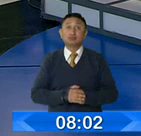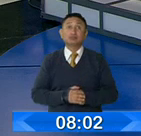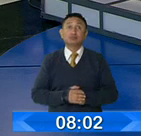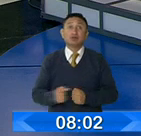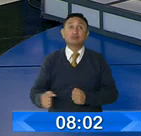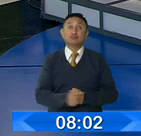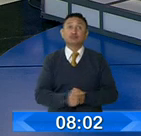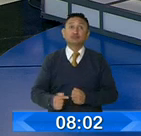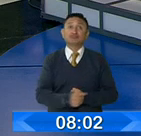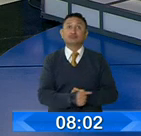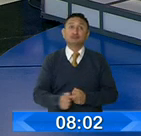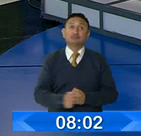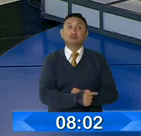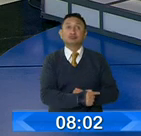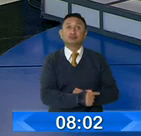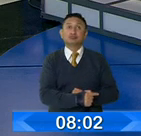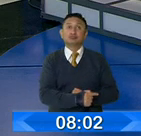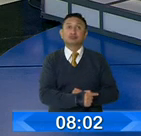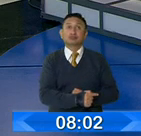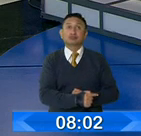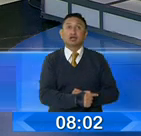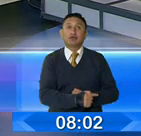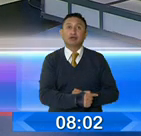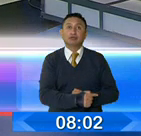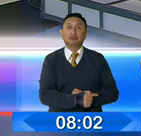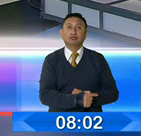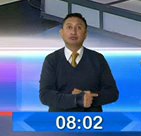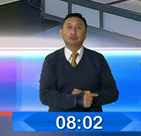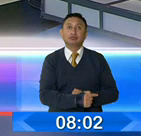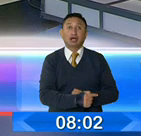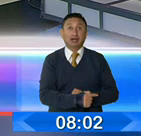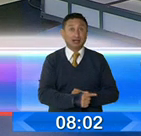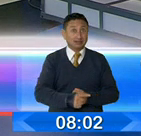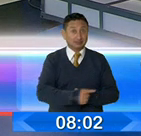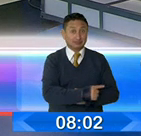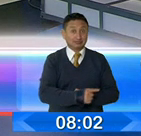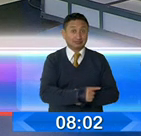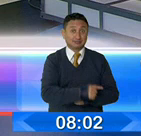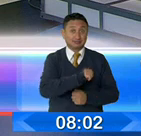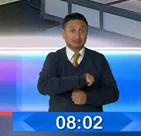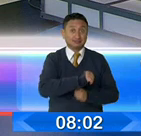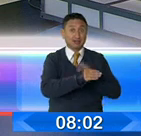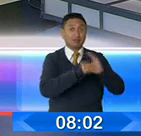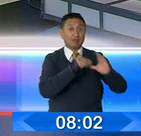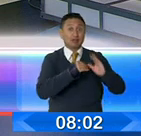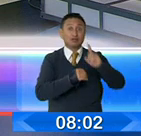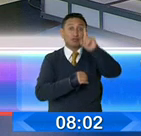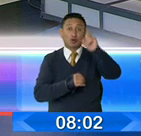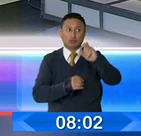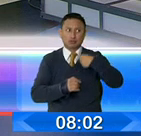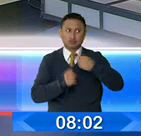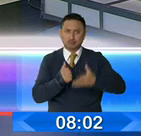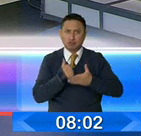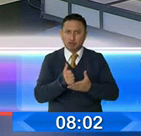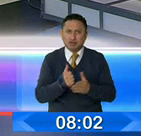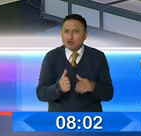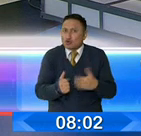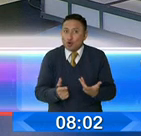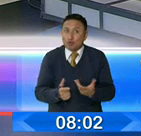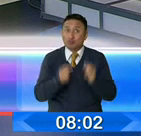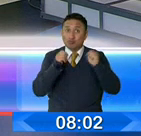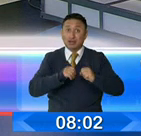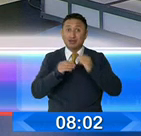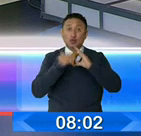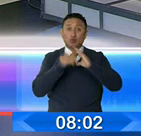-4393, esa es nuestra red social de WhatsApp para que usted nos cuente cuáles son y de qué manera podemos ayudarles